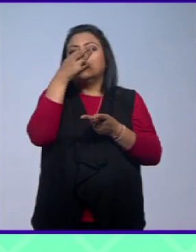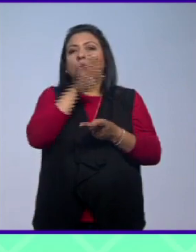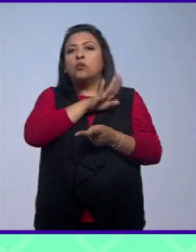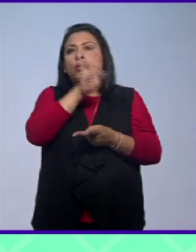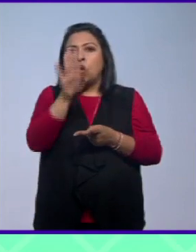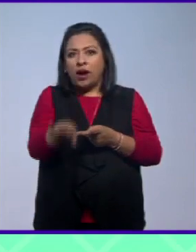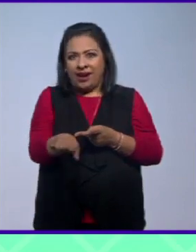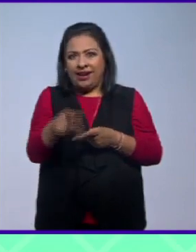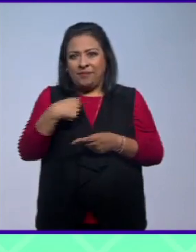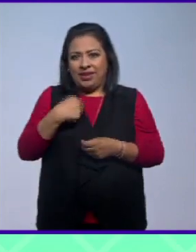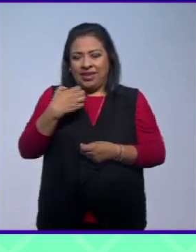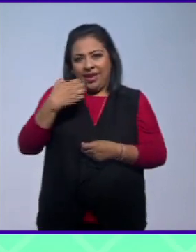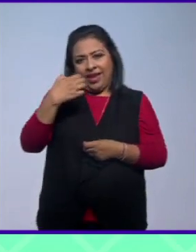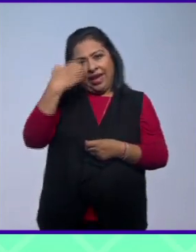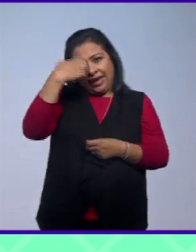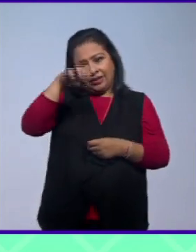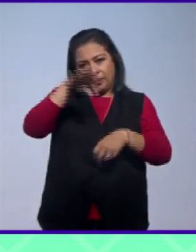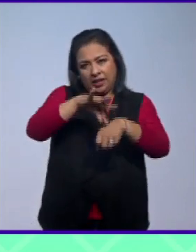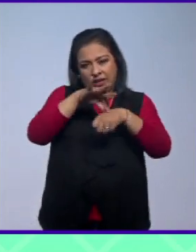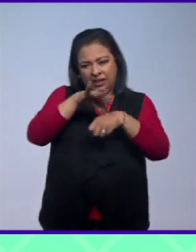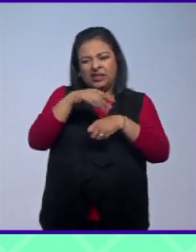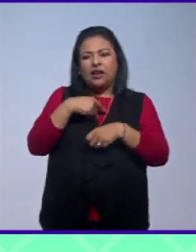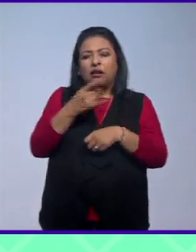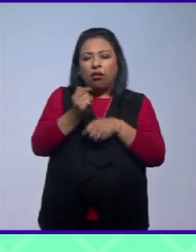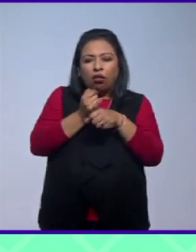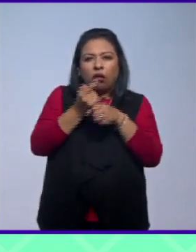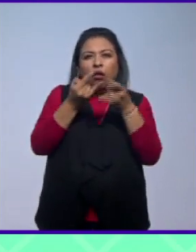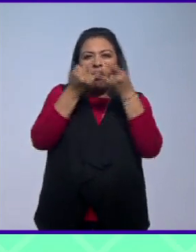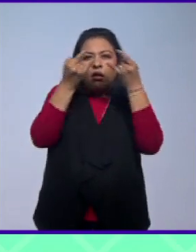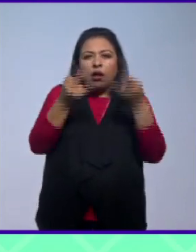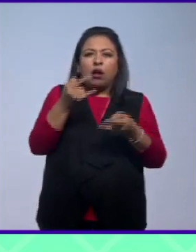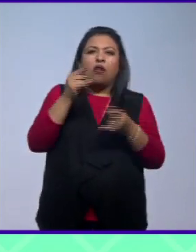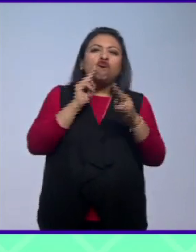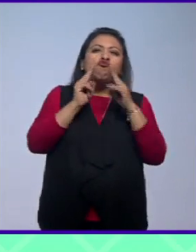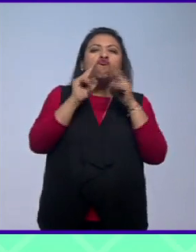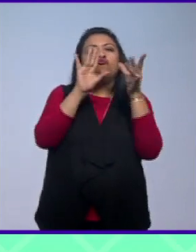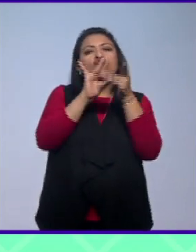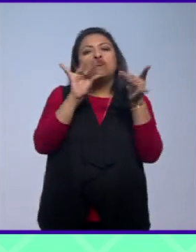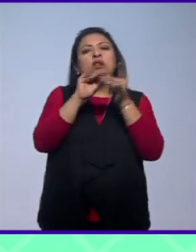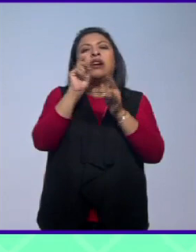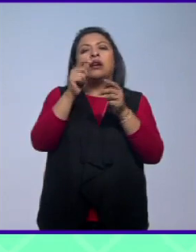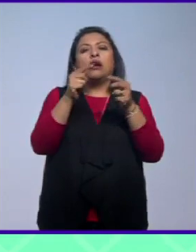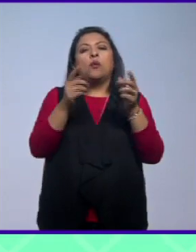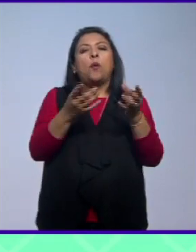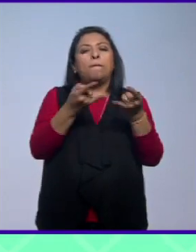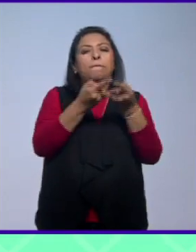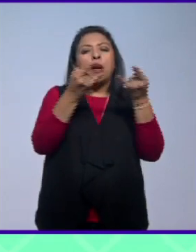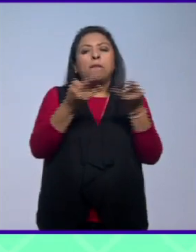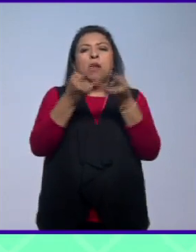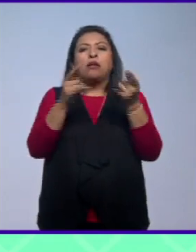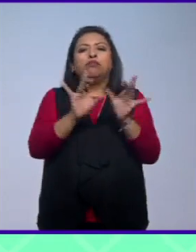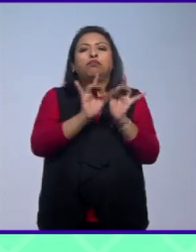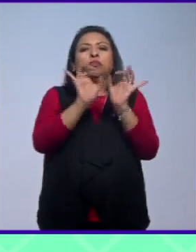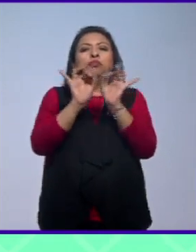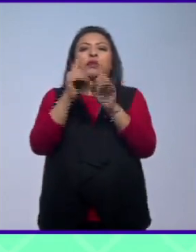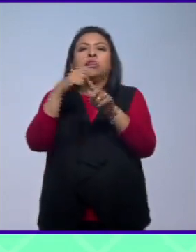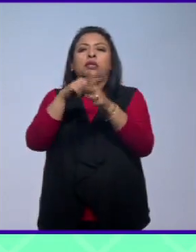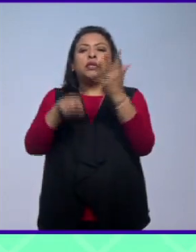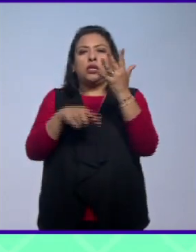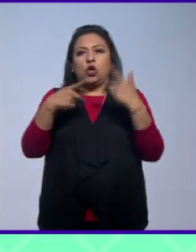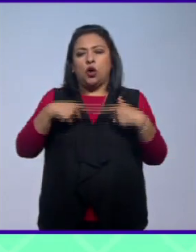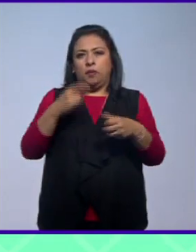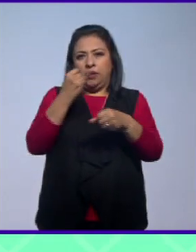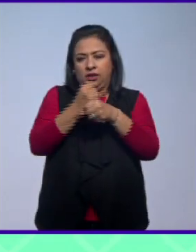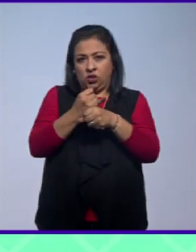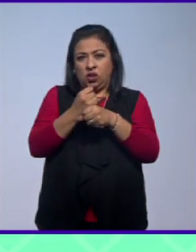y esta exploración se hace a través de una historia narrativa que es una serie de aventuras que le acontecen a cinco personajes es un